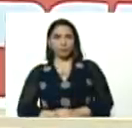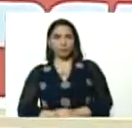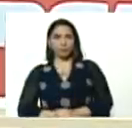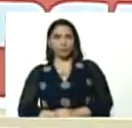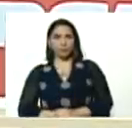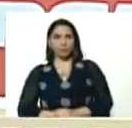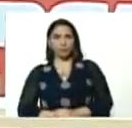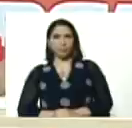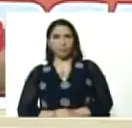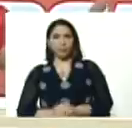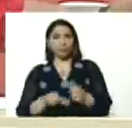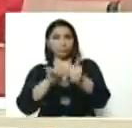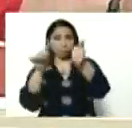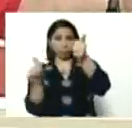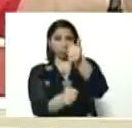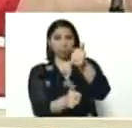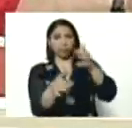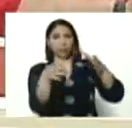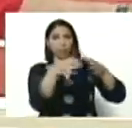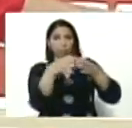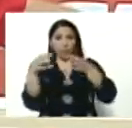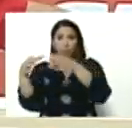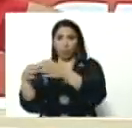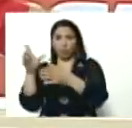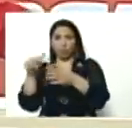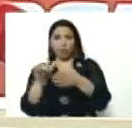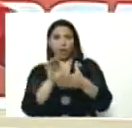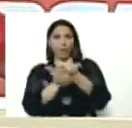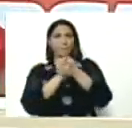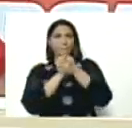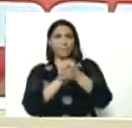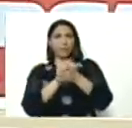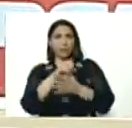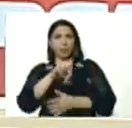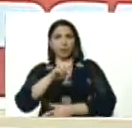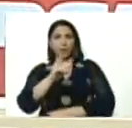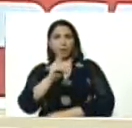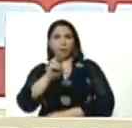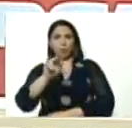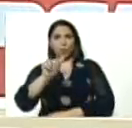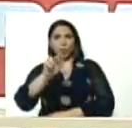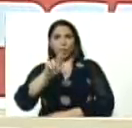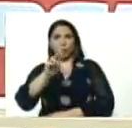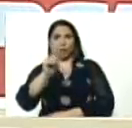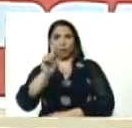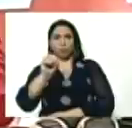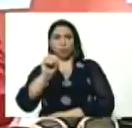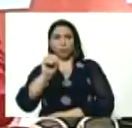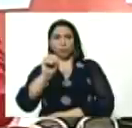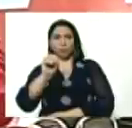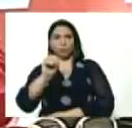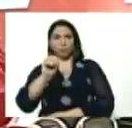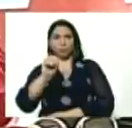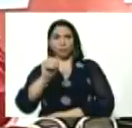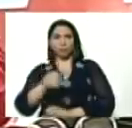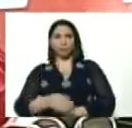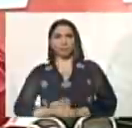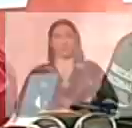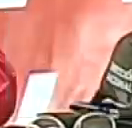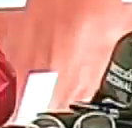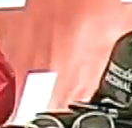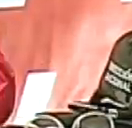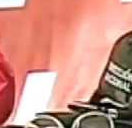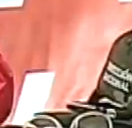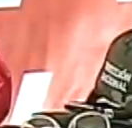es un vicepresidente de organización, el compañero, Eduardo Piñate, Eduardo Piñate, el